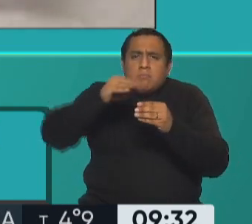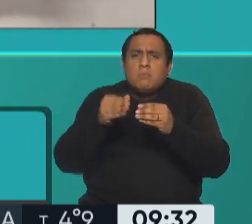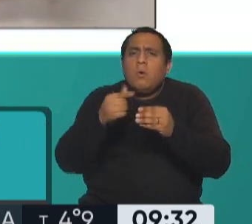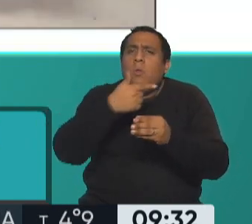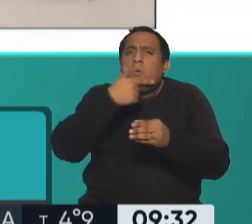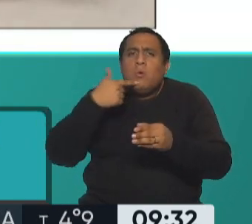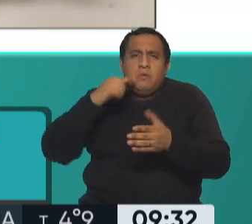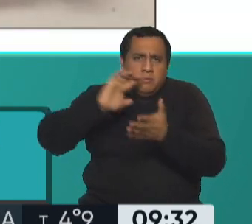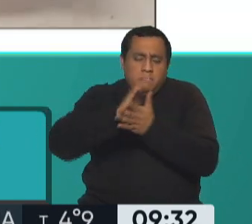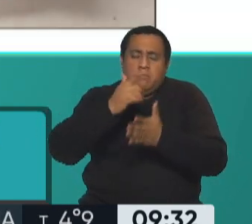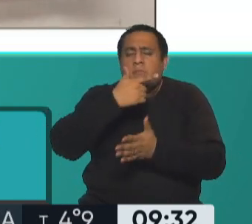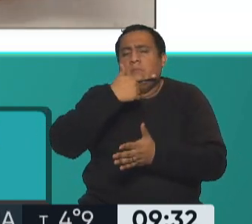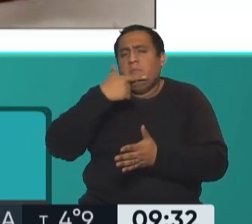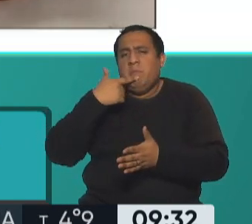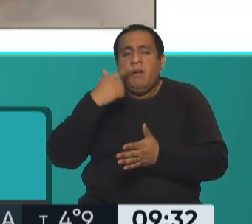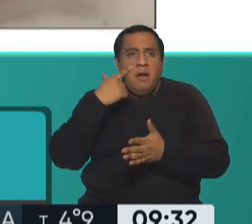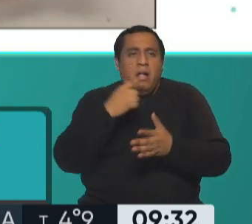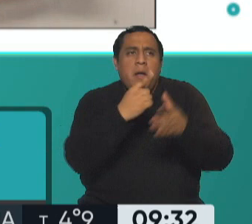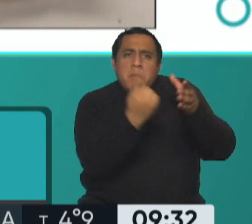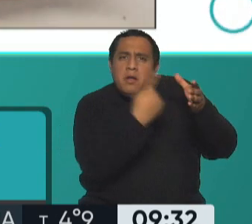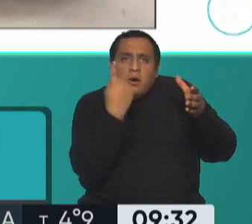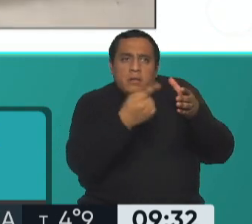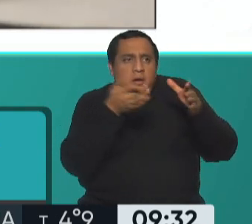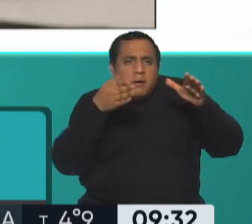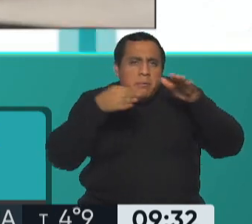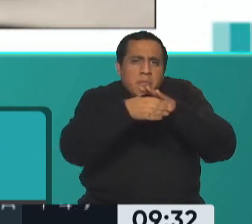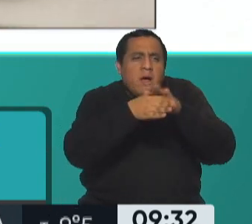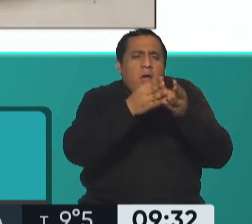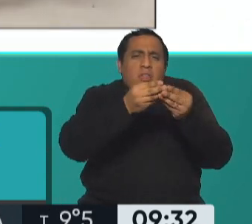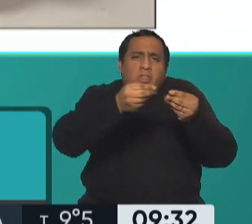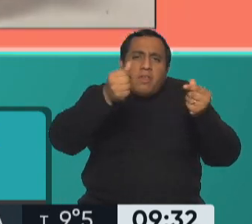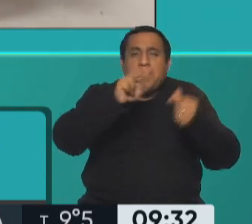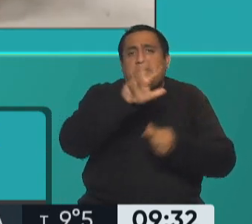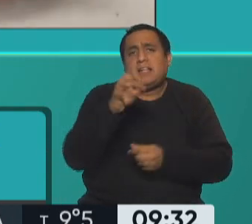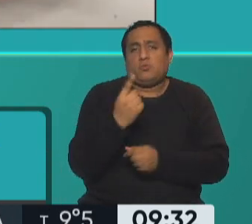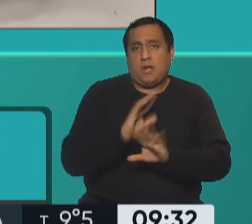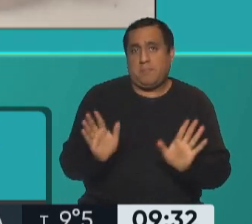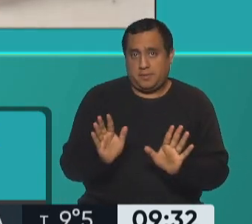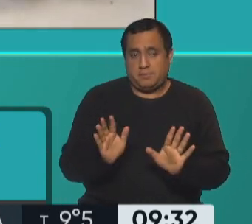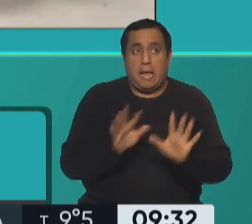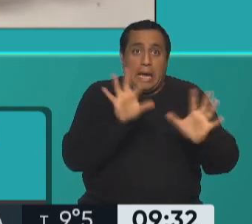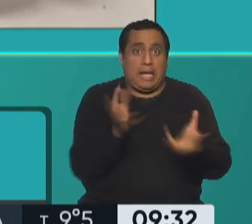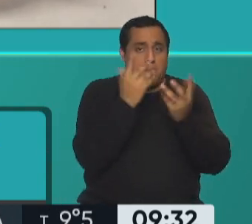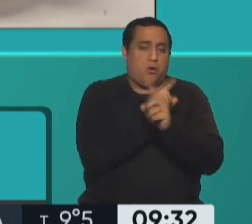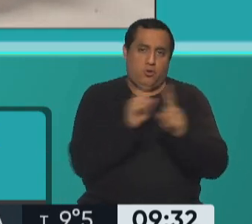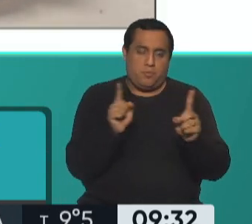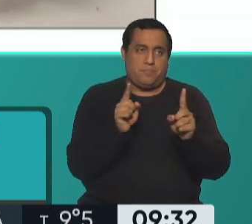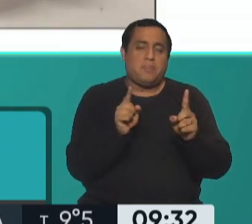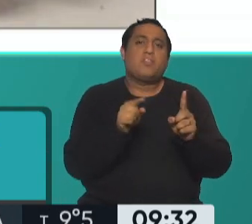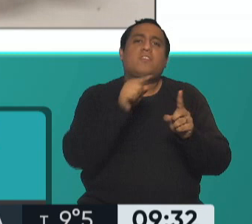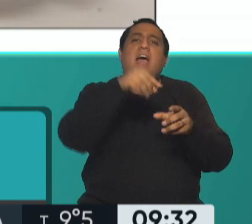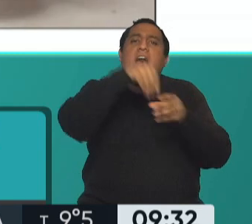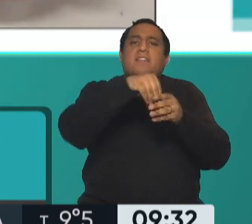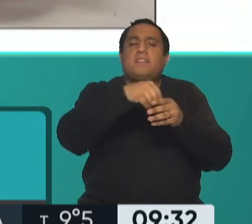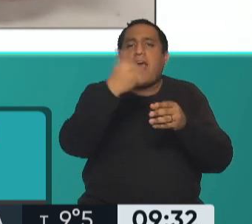derretimos rápido en el microondas, 30 segundos nomás, para que no se queme y no se vayan las fuentes antioxidantes que